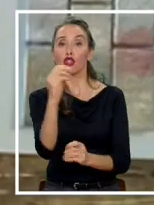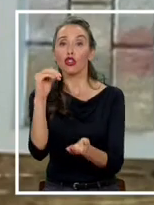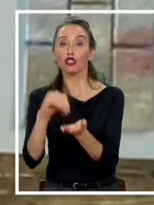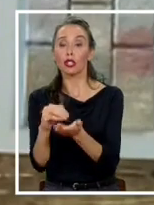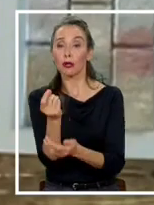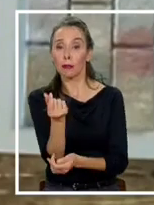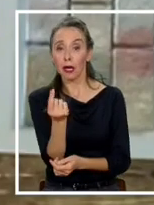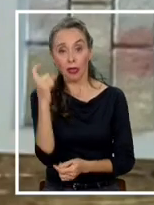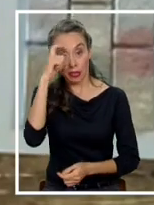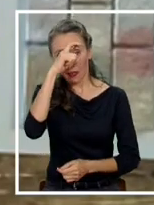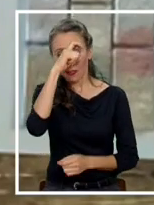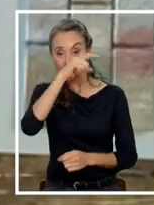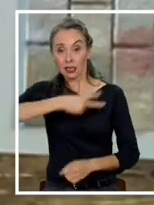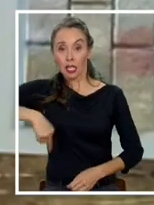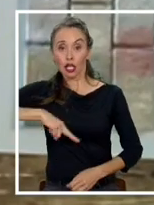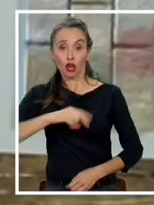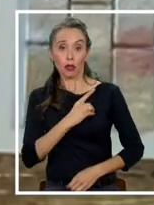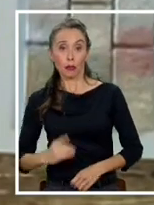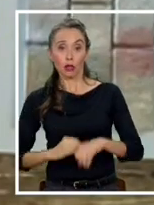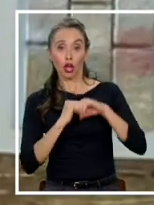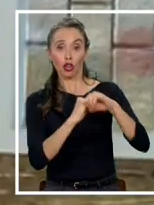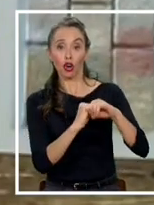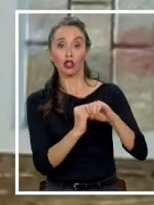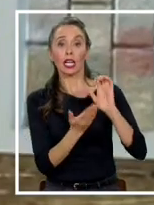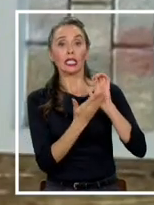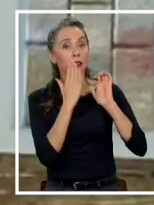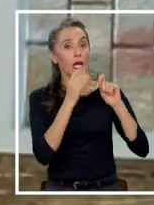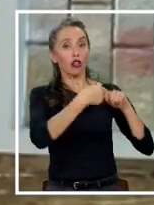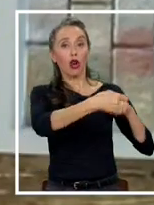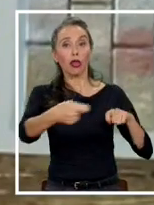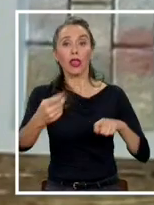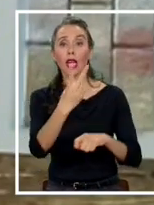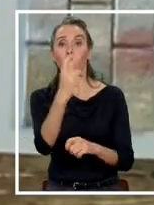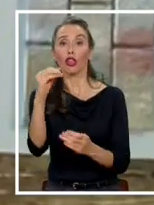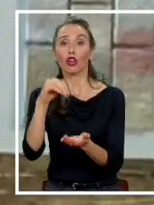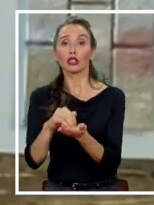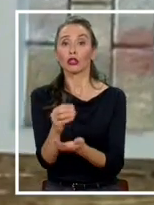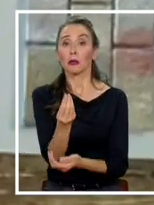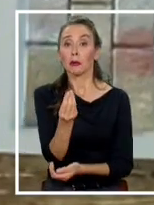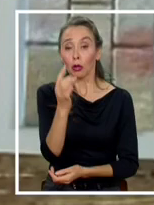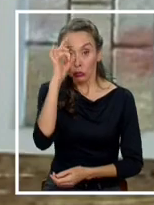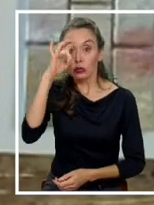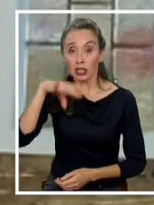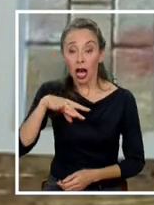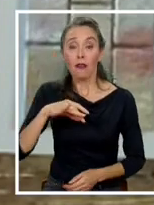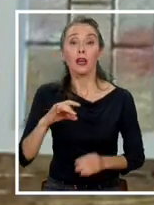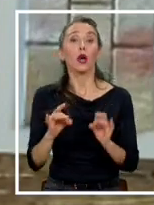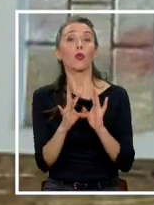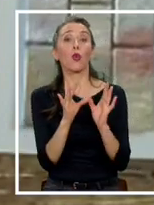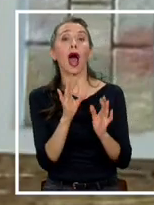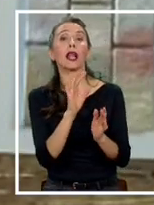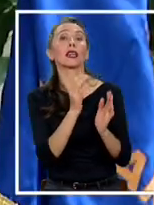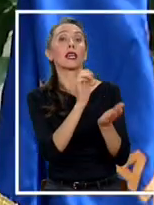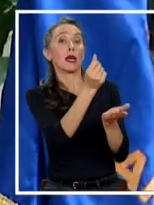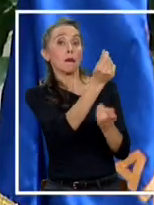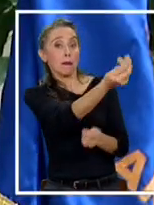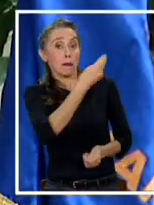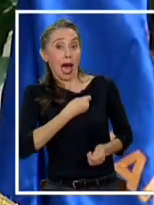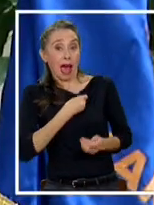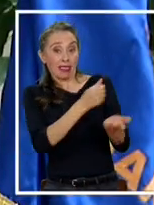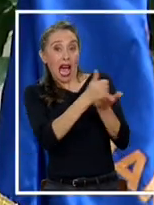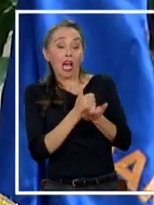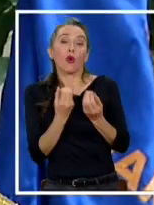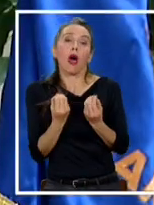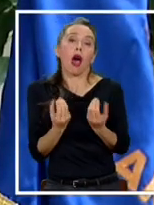Es muy difícil oponernos a un bono de 200 mil pesos porque sabemos que siempre cualquier ayuda es bienvenida. Va a haber una